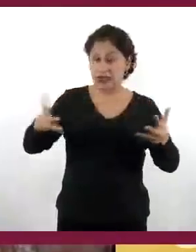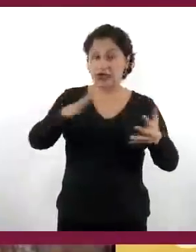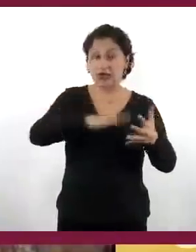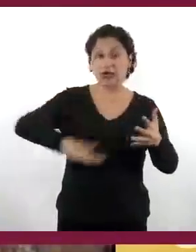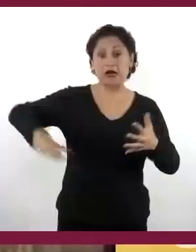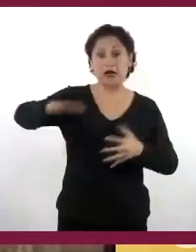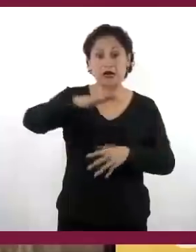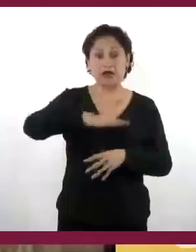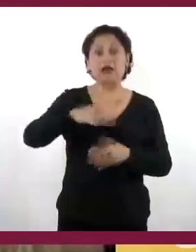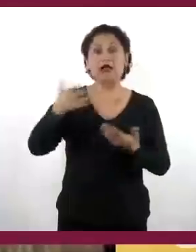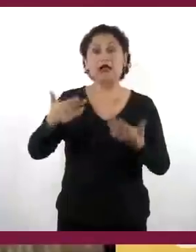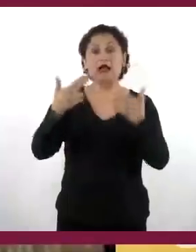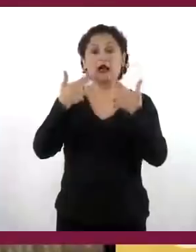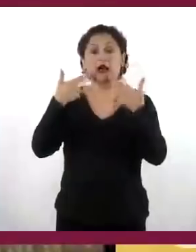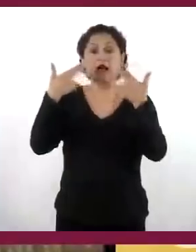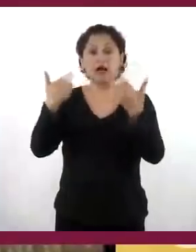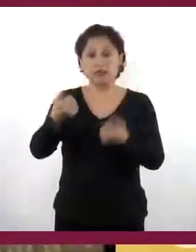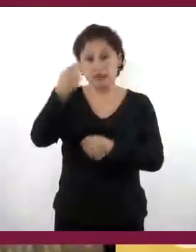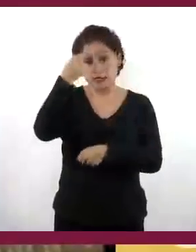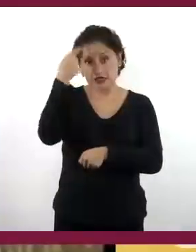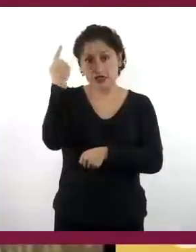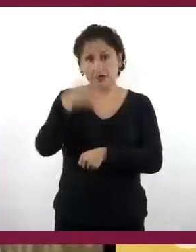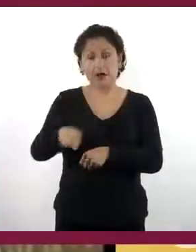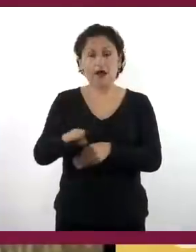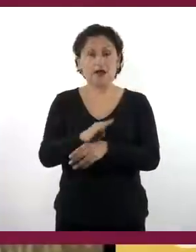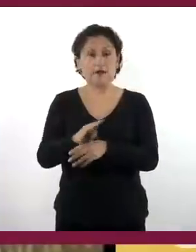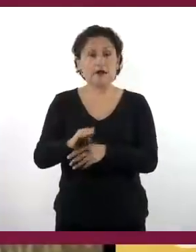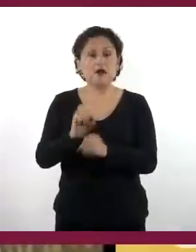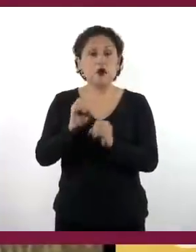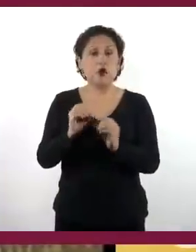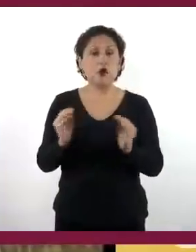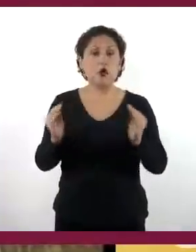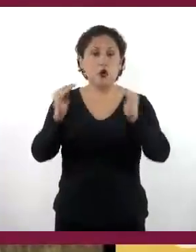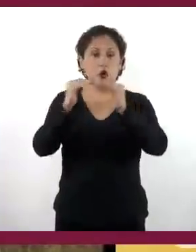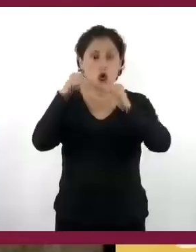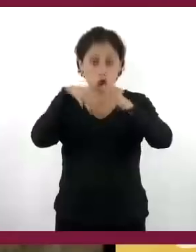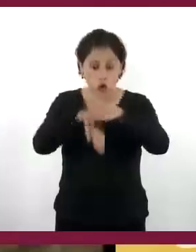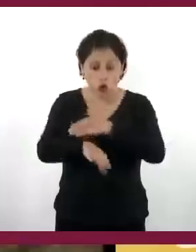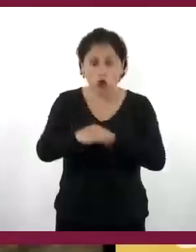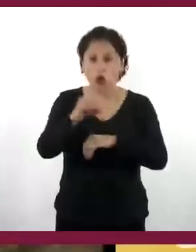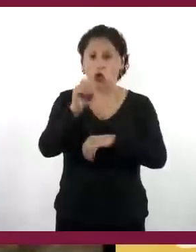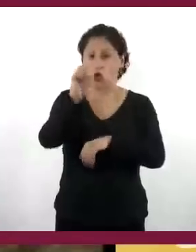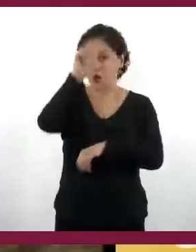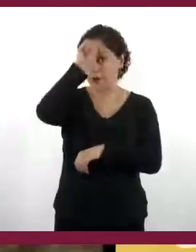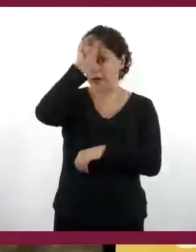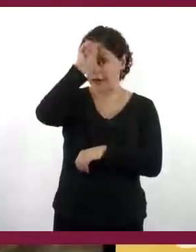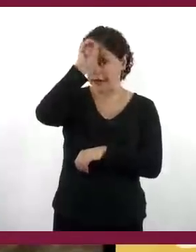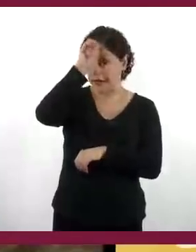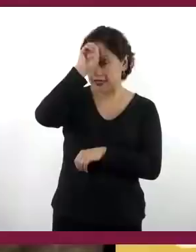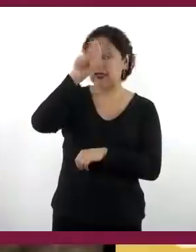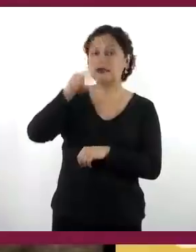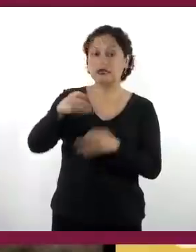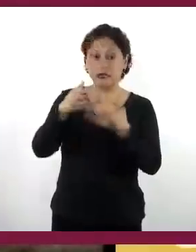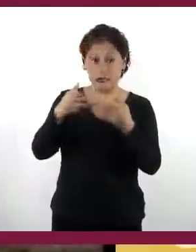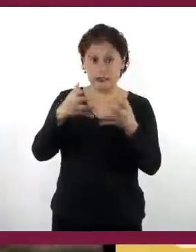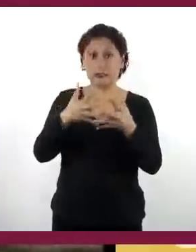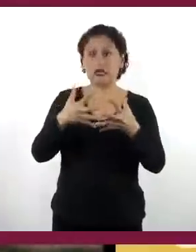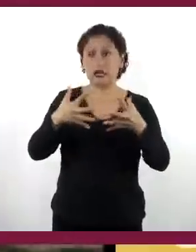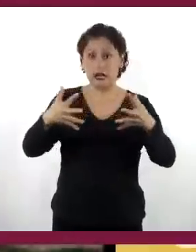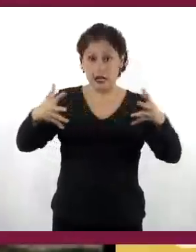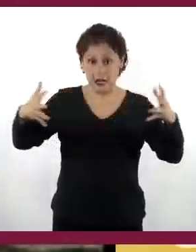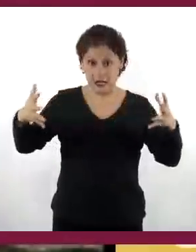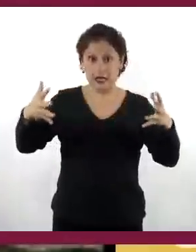fines. Hubo las llamadas haciendas de beneficio o haciendas mineras, que eran grandes construcciones con una extensión variable de tierra